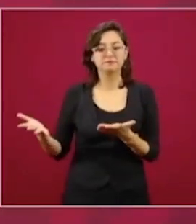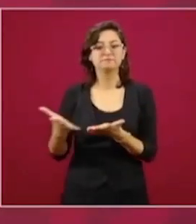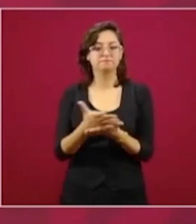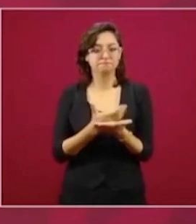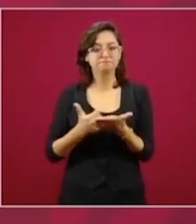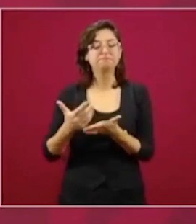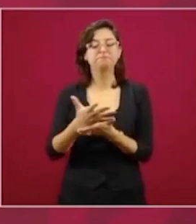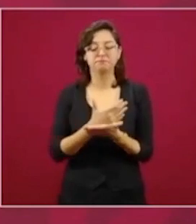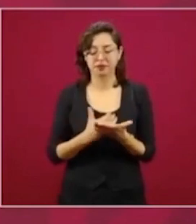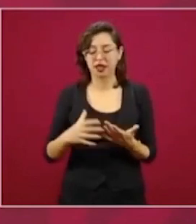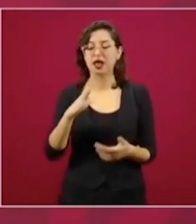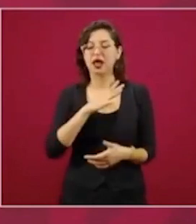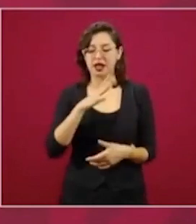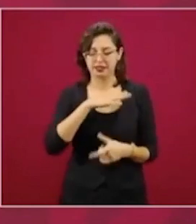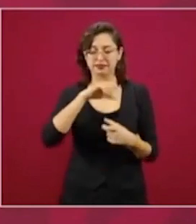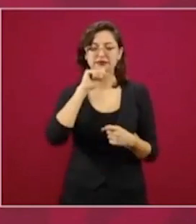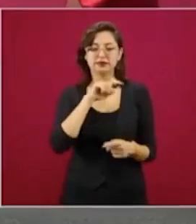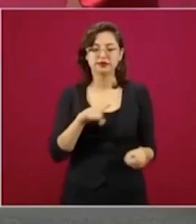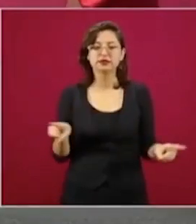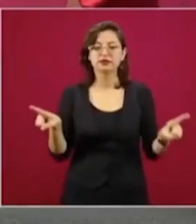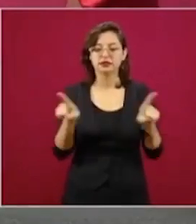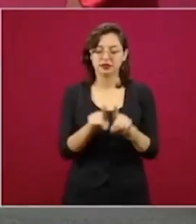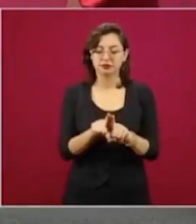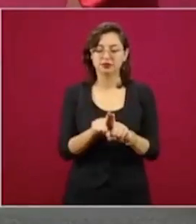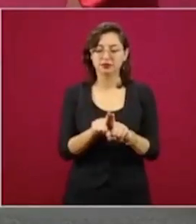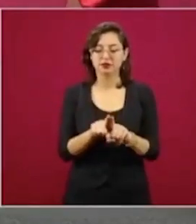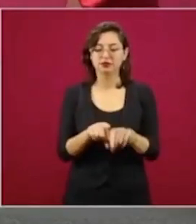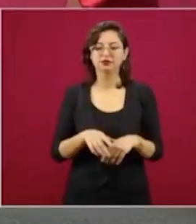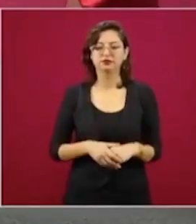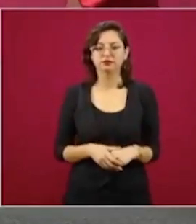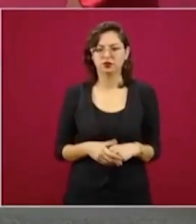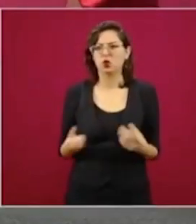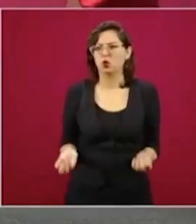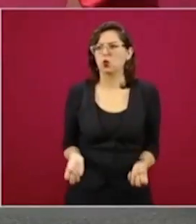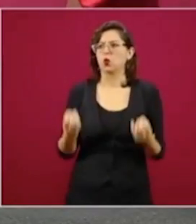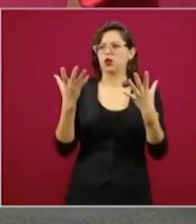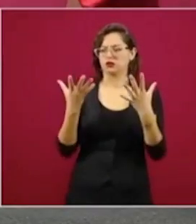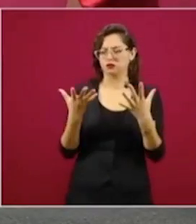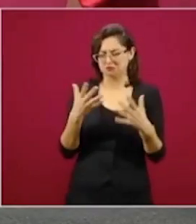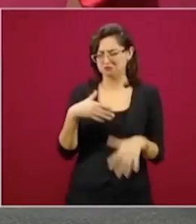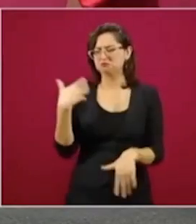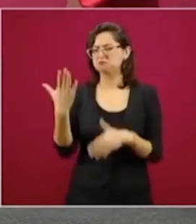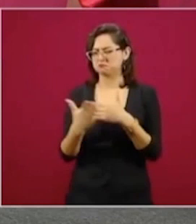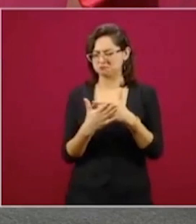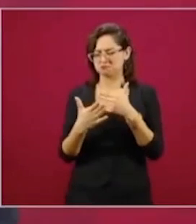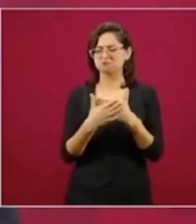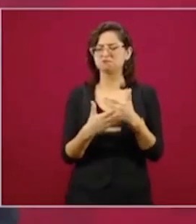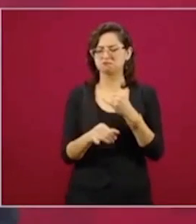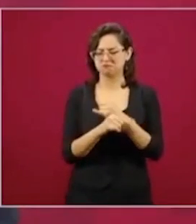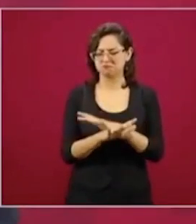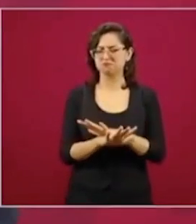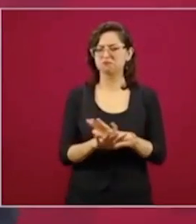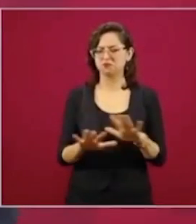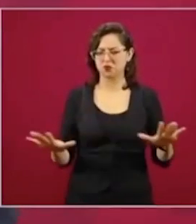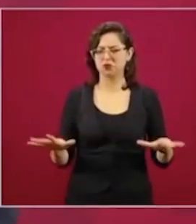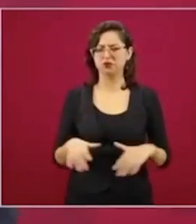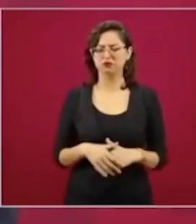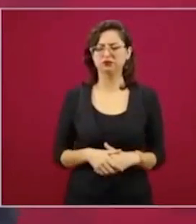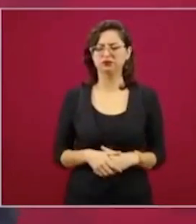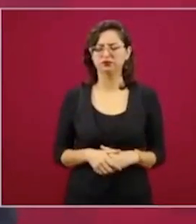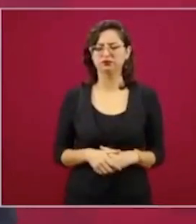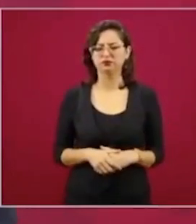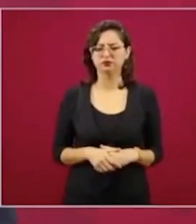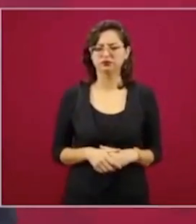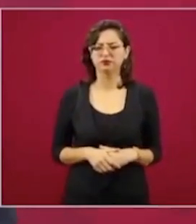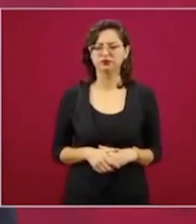cuánto es lo que hemos recuperado de